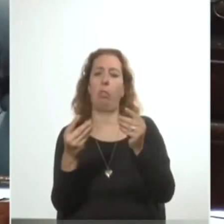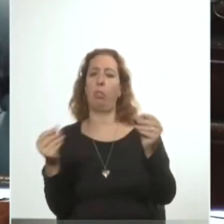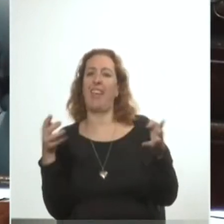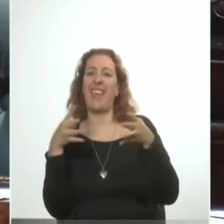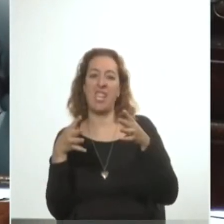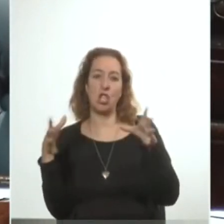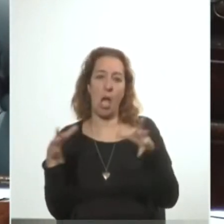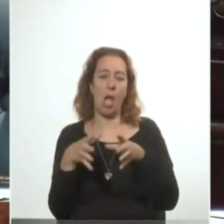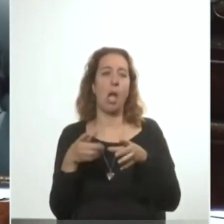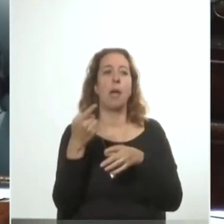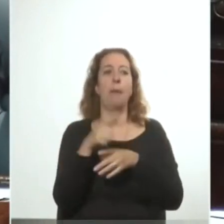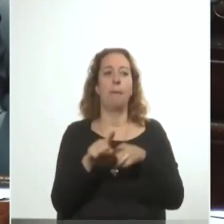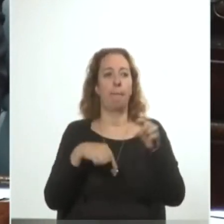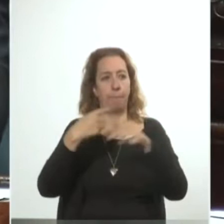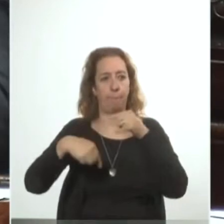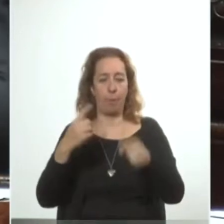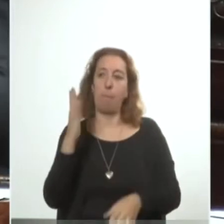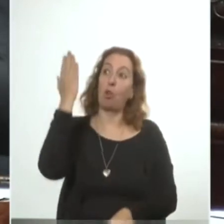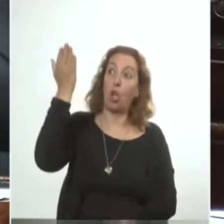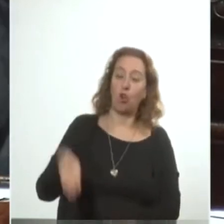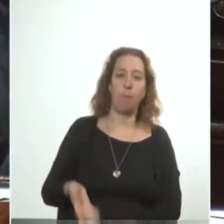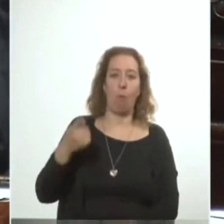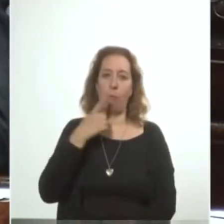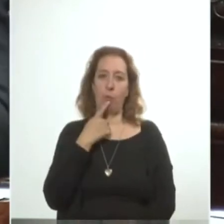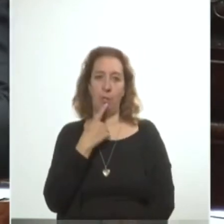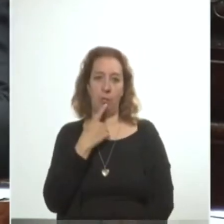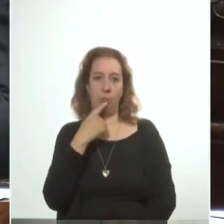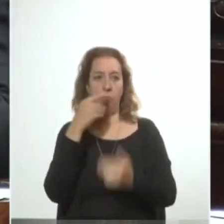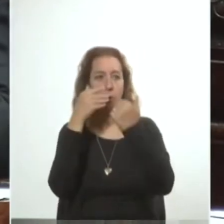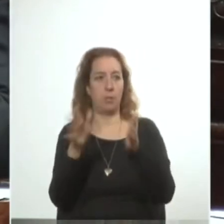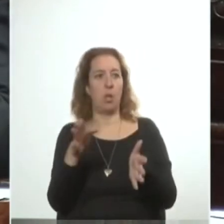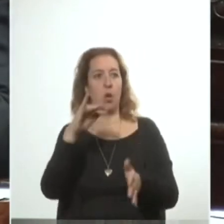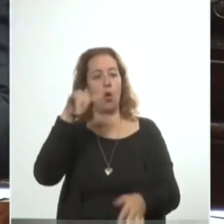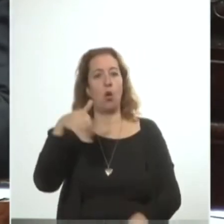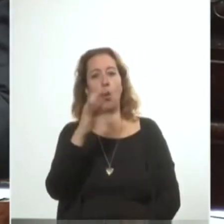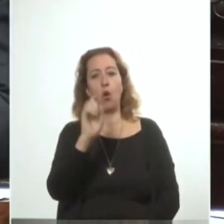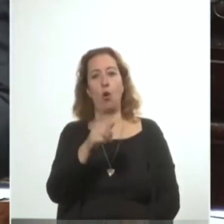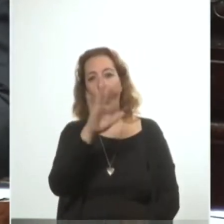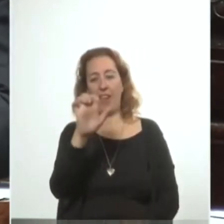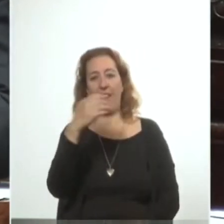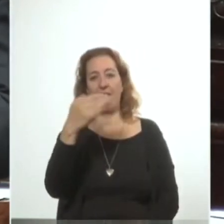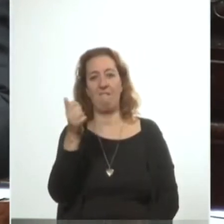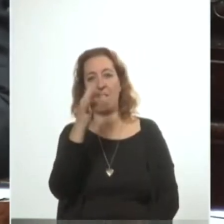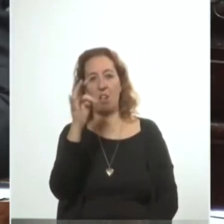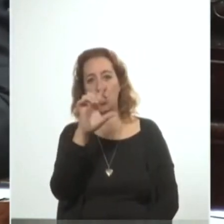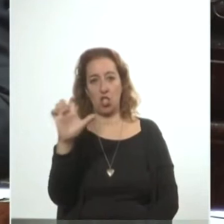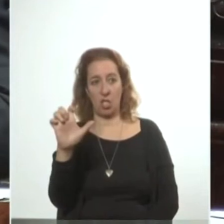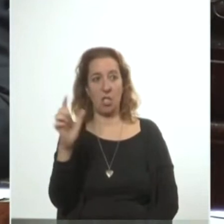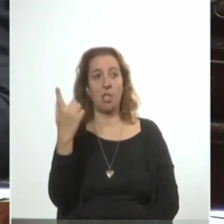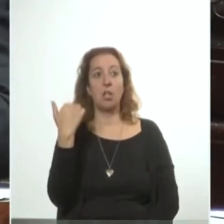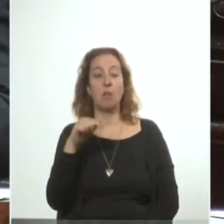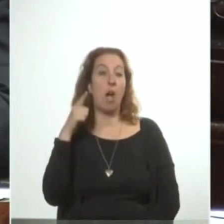continuar su protagonismo político. Empezaron por Jorge Valle que fue acusado por la famosa